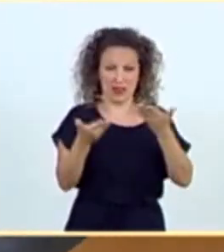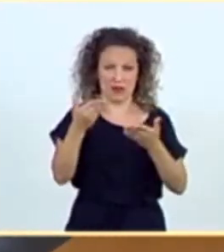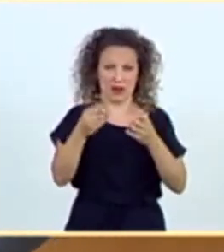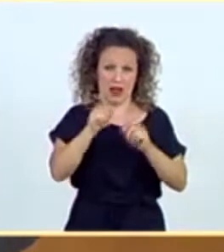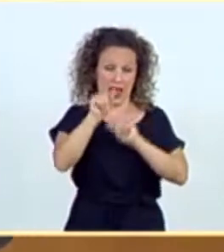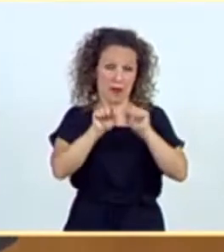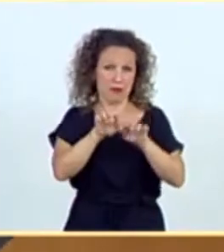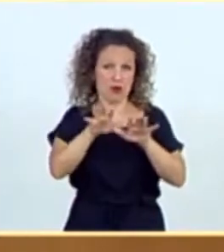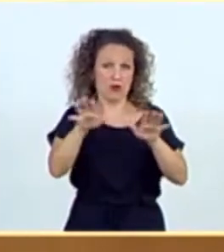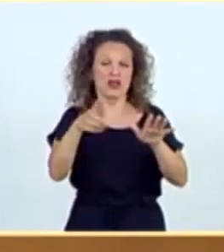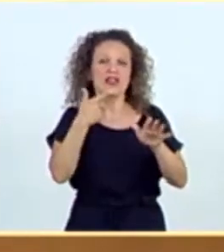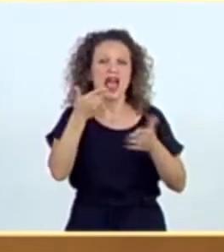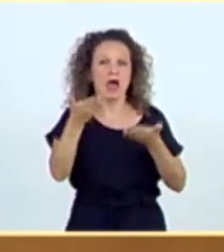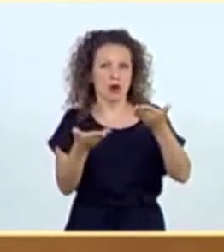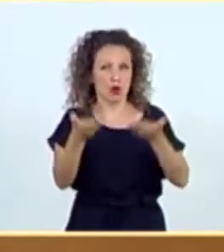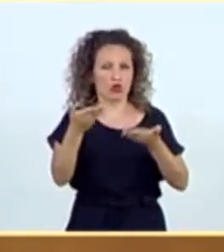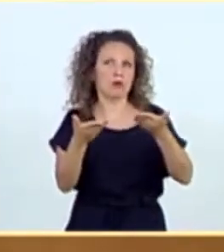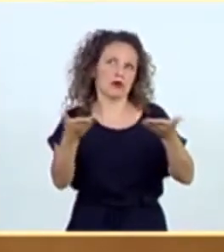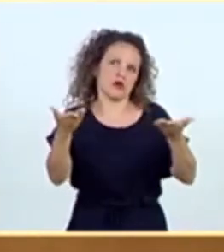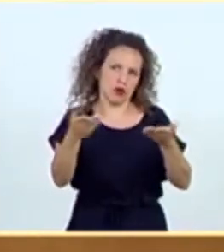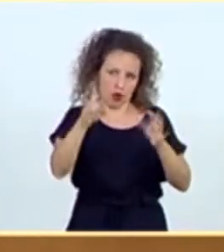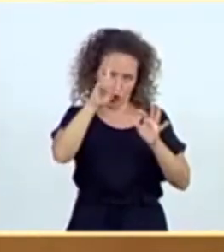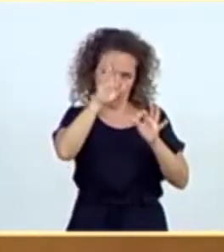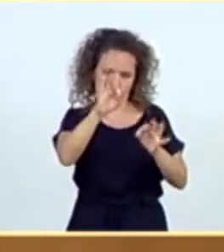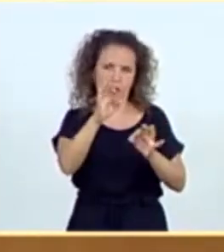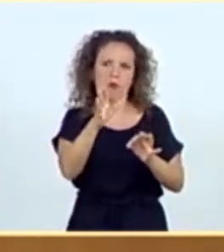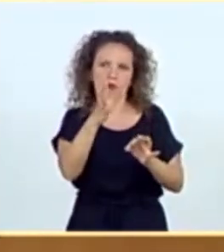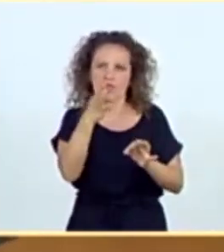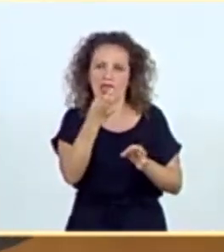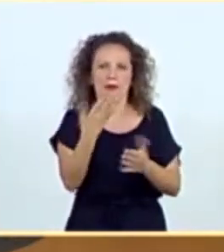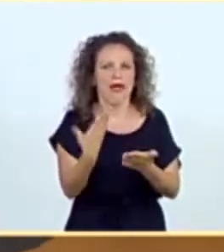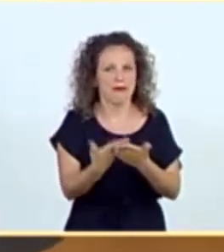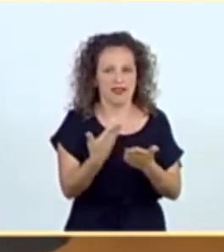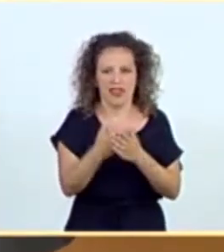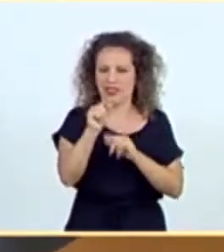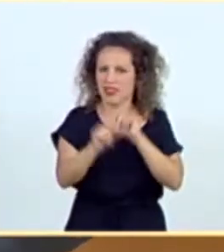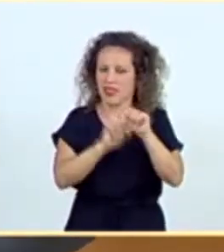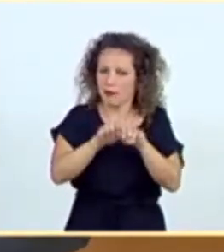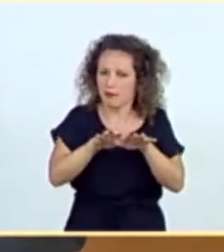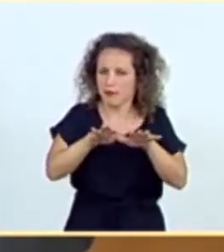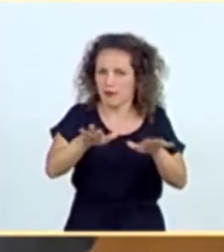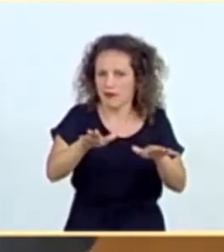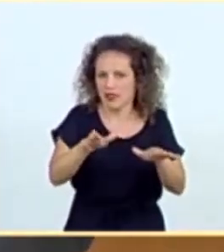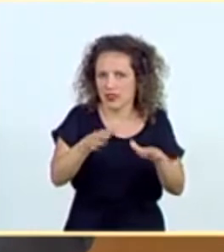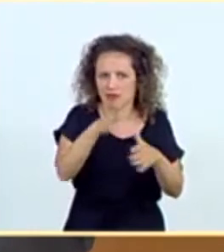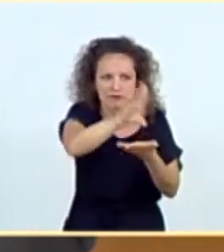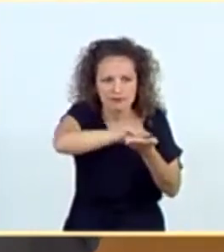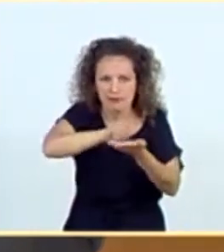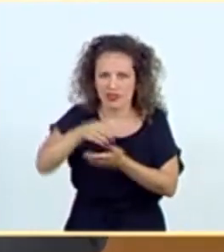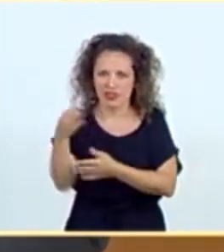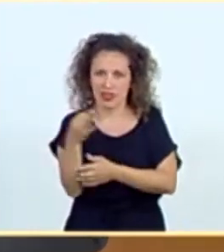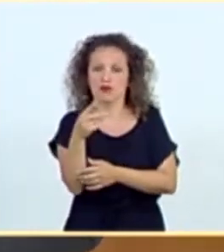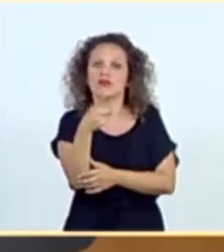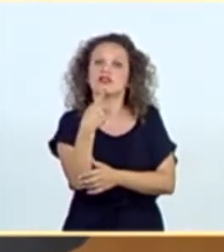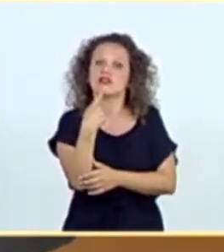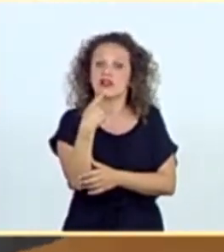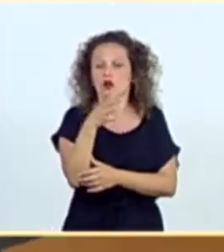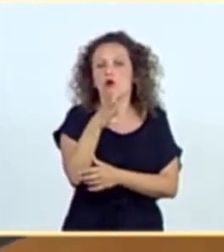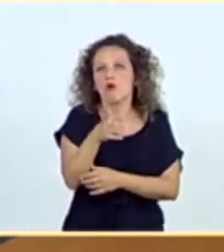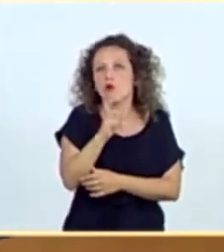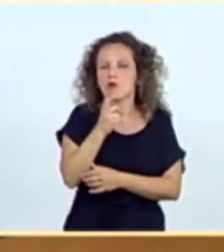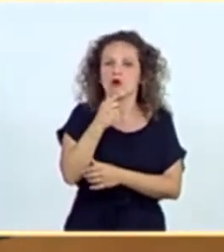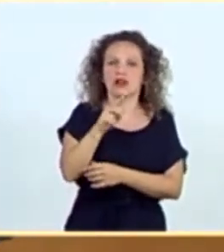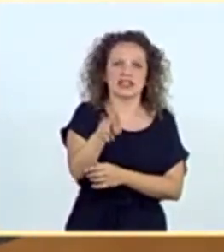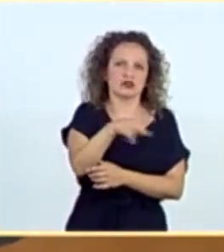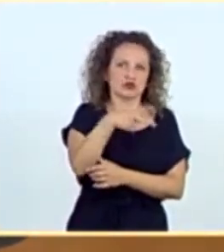Faltaría más. En un control de los rebrotes tiene que haber vigilancia epidemiológica y hablaba de que lo harían con el sistema español de resultados de laboratorio,